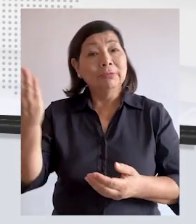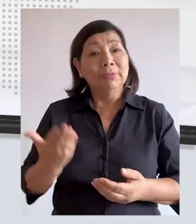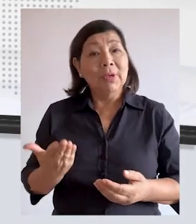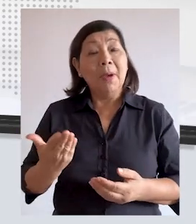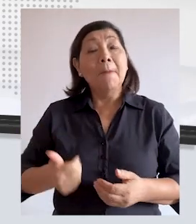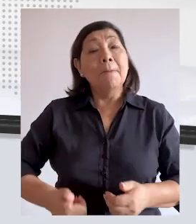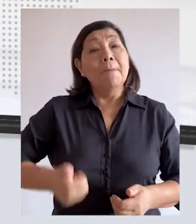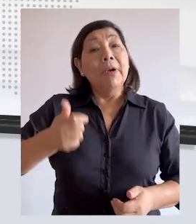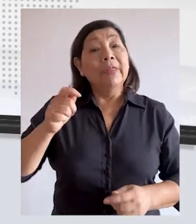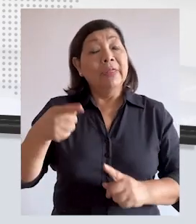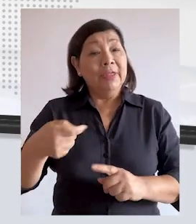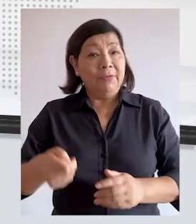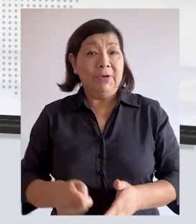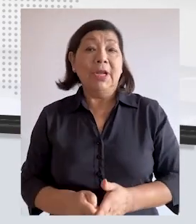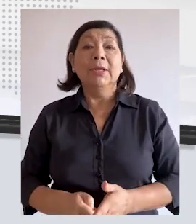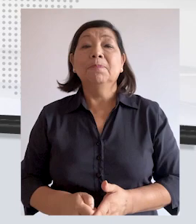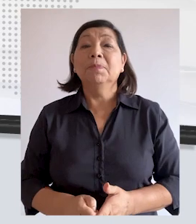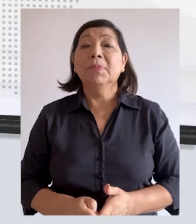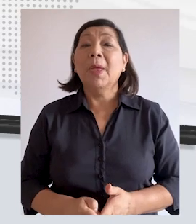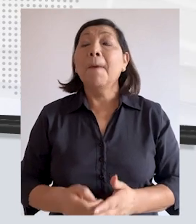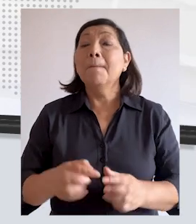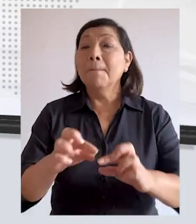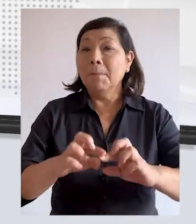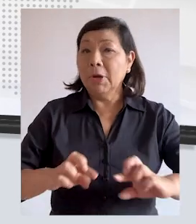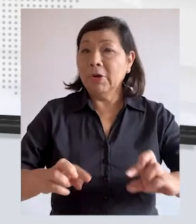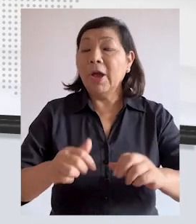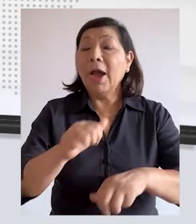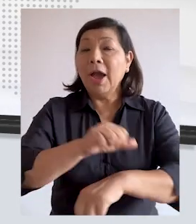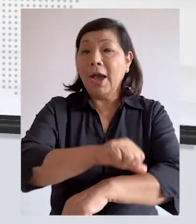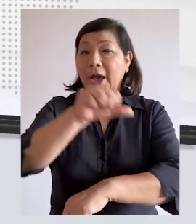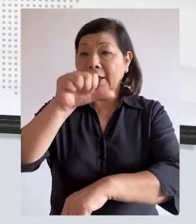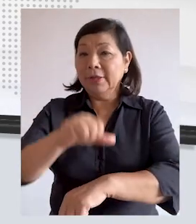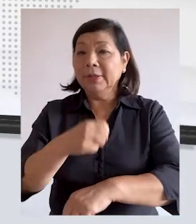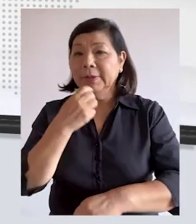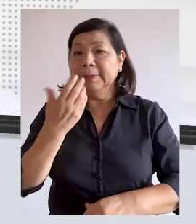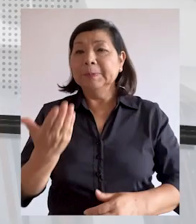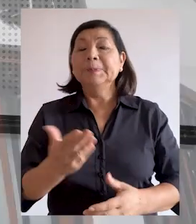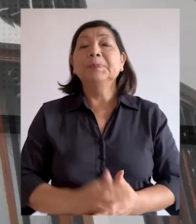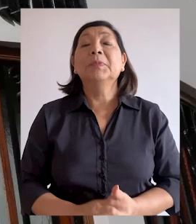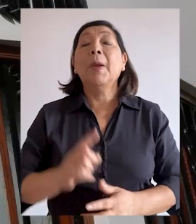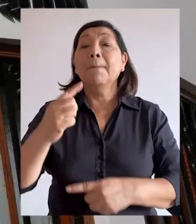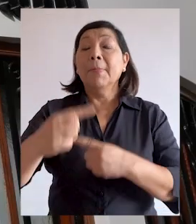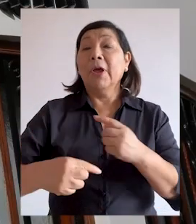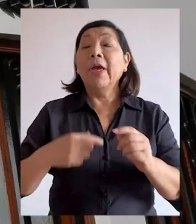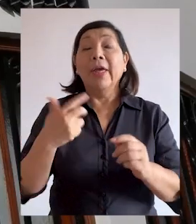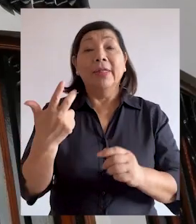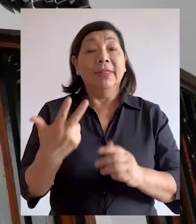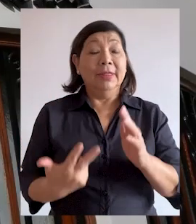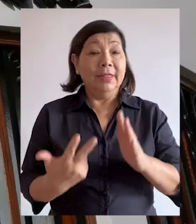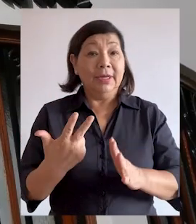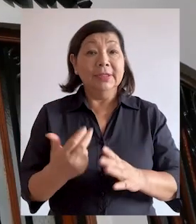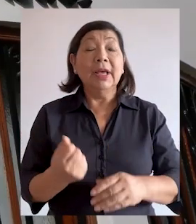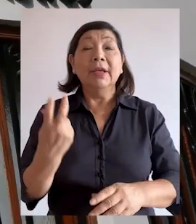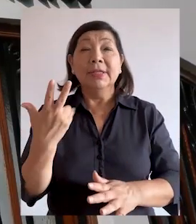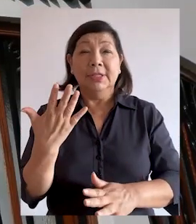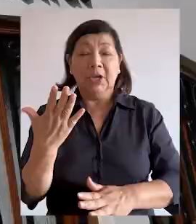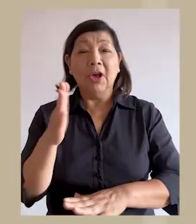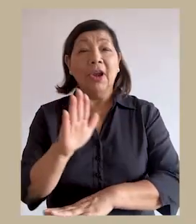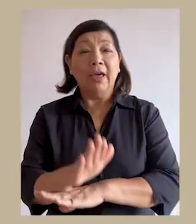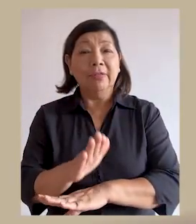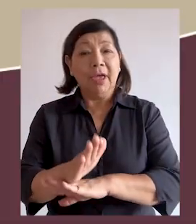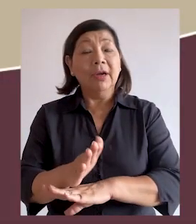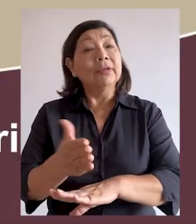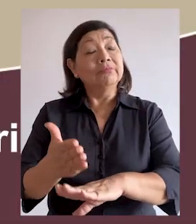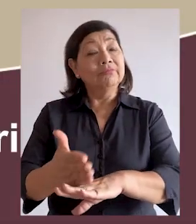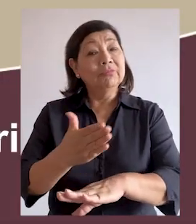panelistas a magistrados del Tribunal Constitucional y parlamentarios andinos. Aquí la nota. El próximo 13 de abril, a las 5 de la tarde,